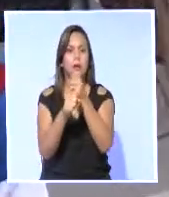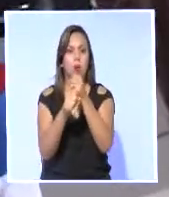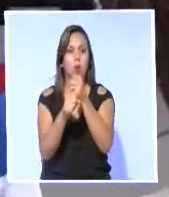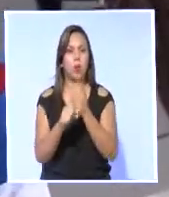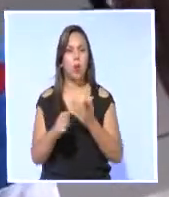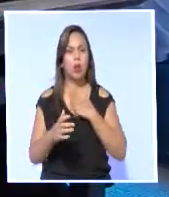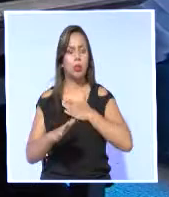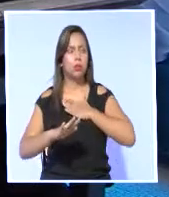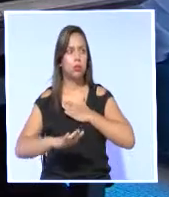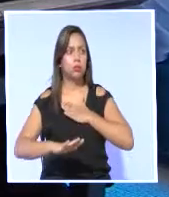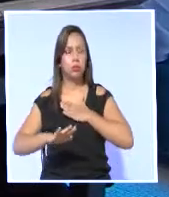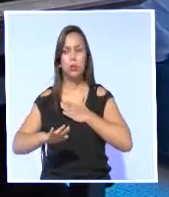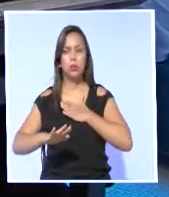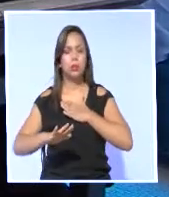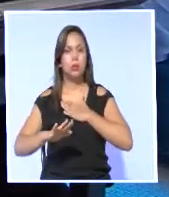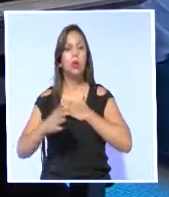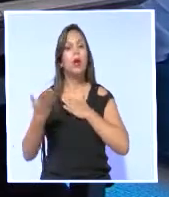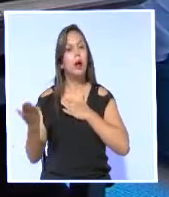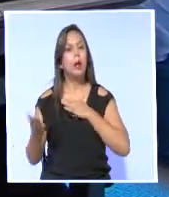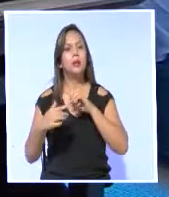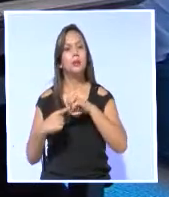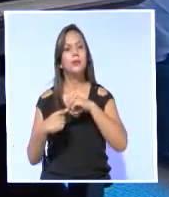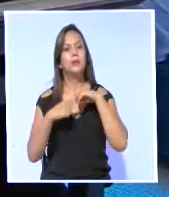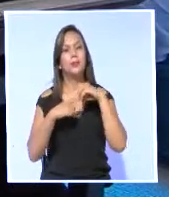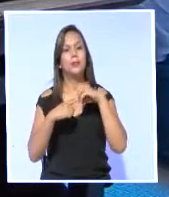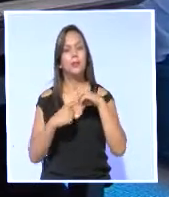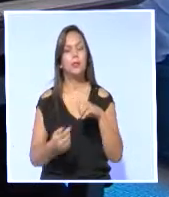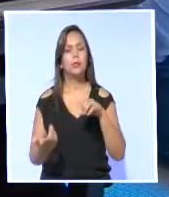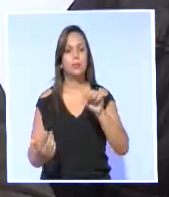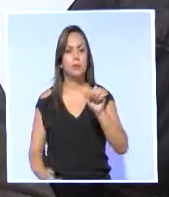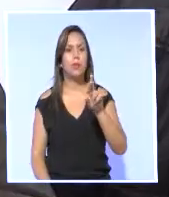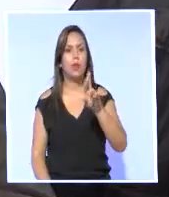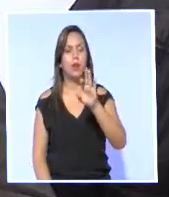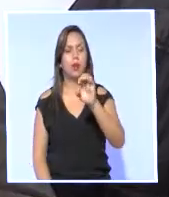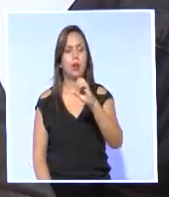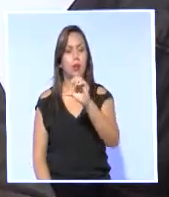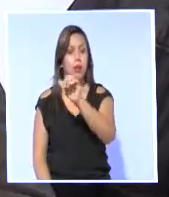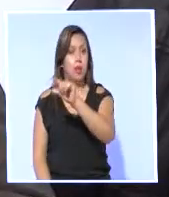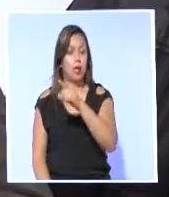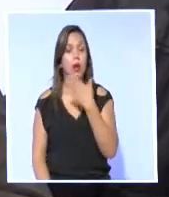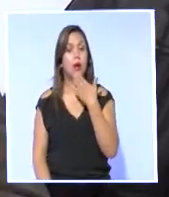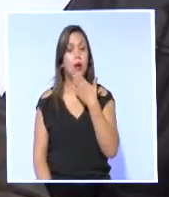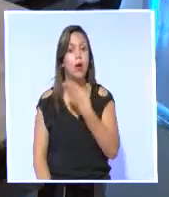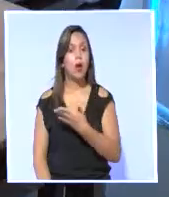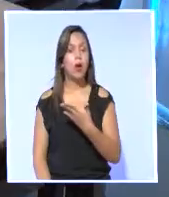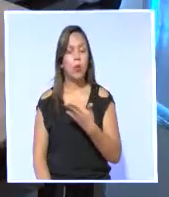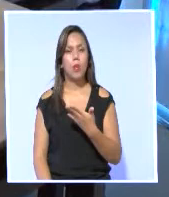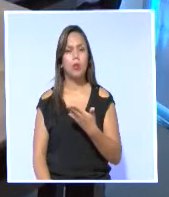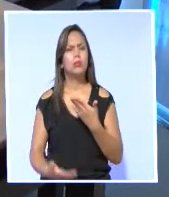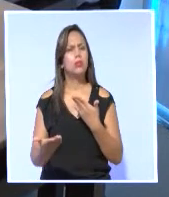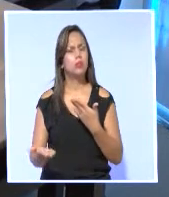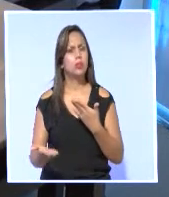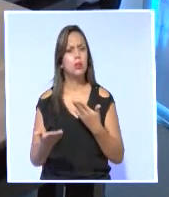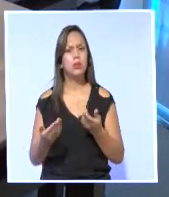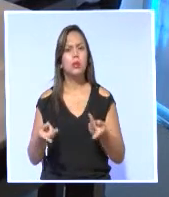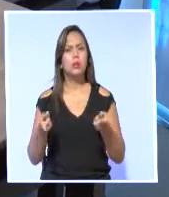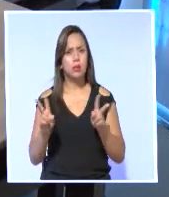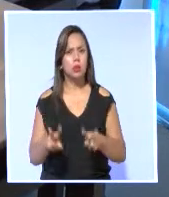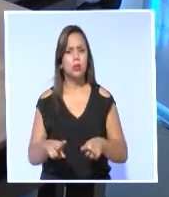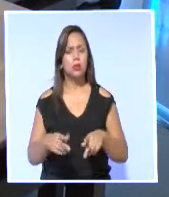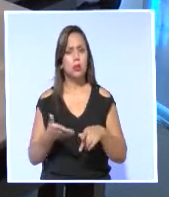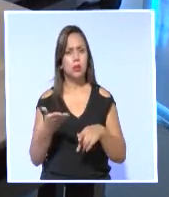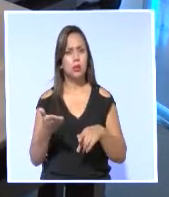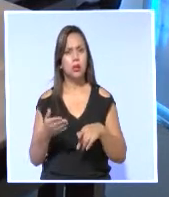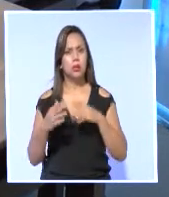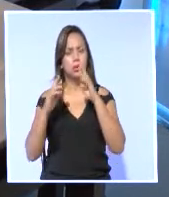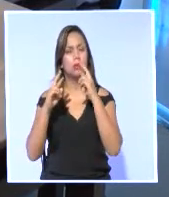cerca de una. Frente a ello, el especialista en desastres Daniel Arteaga explicó qué parámetros deben cumplirse. Conocer, hacer caso